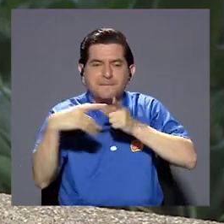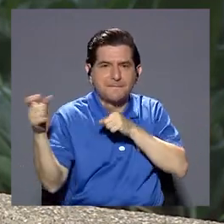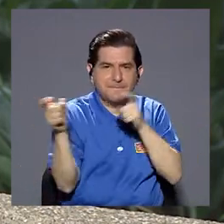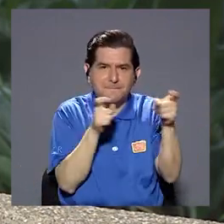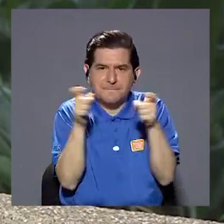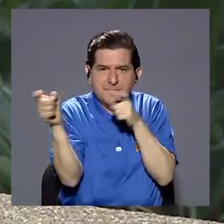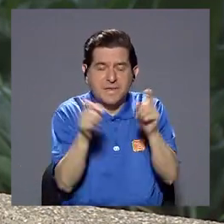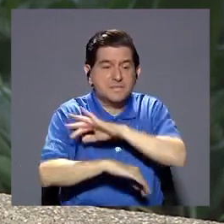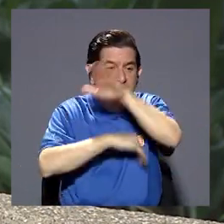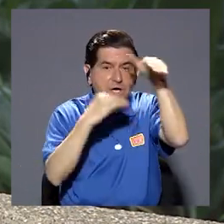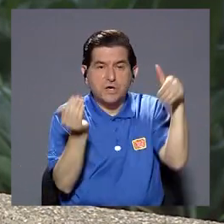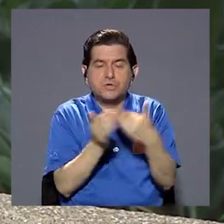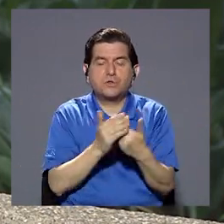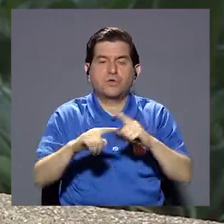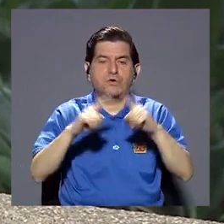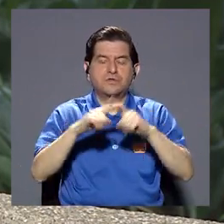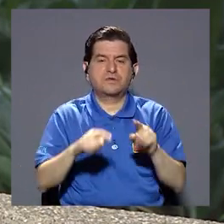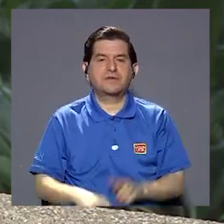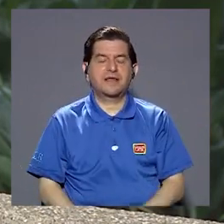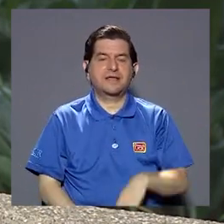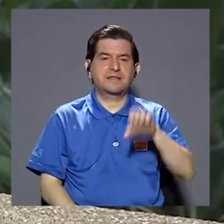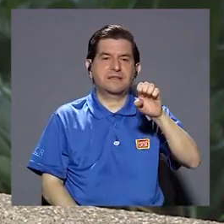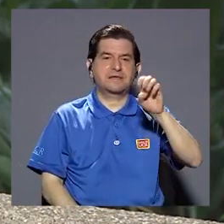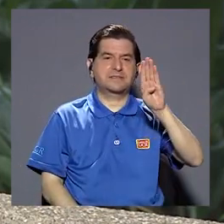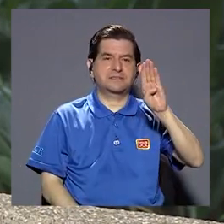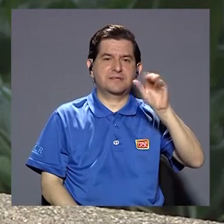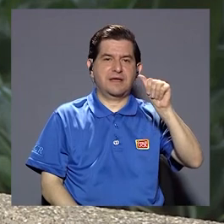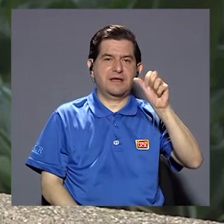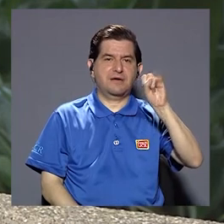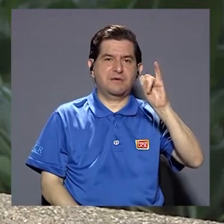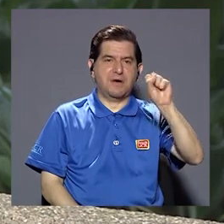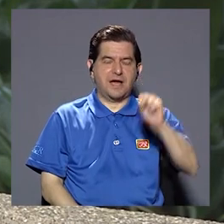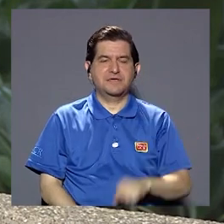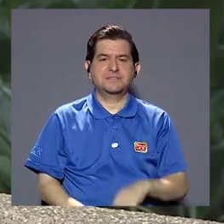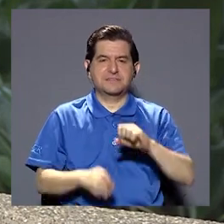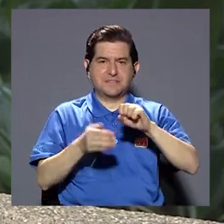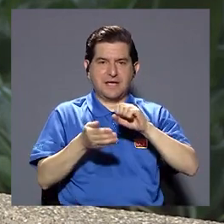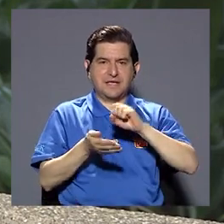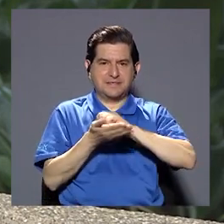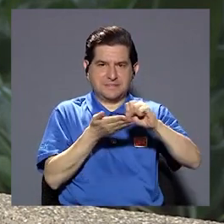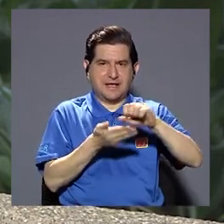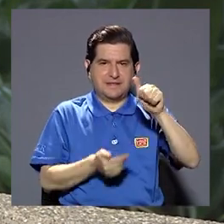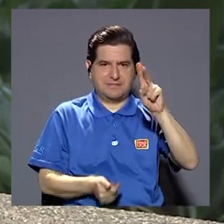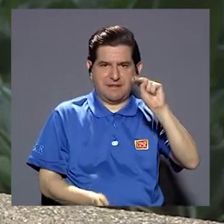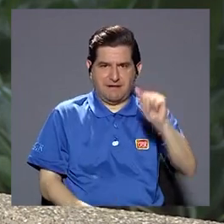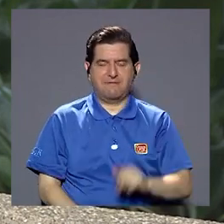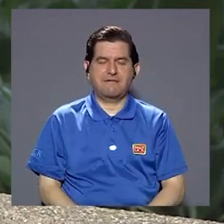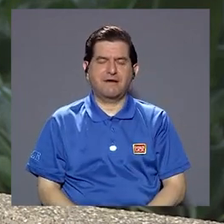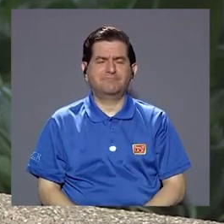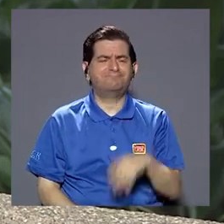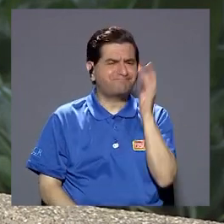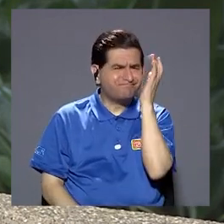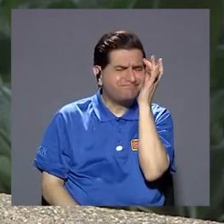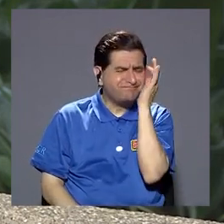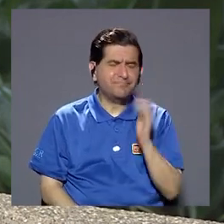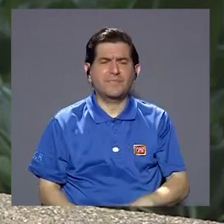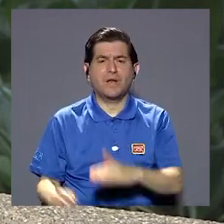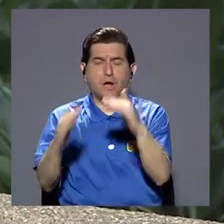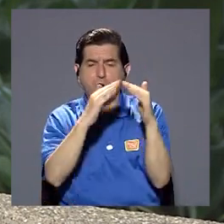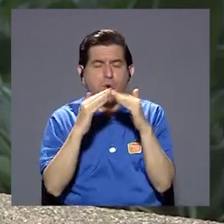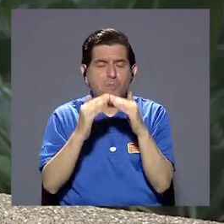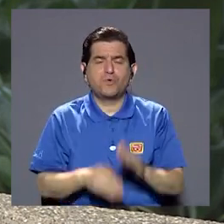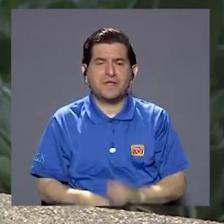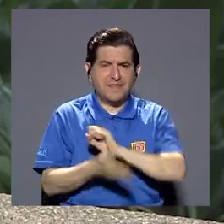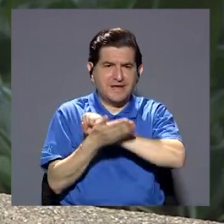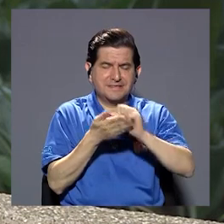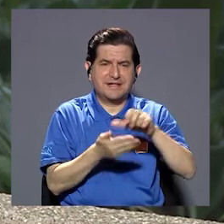empezamos a administrar lo que fueron todos los cebais en santana nació una gran preocupación porque la